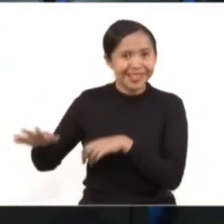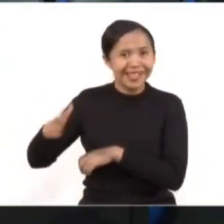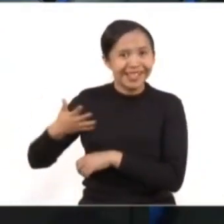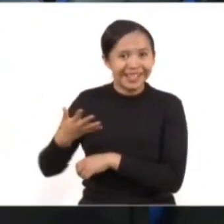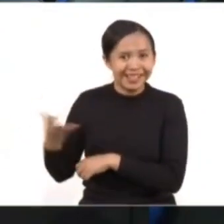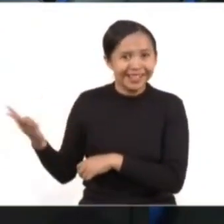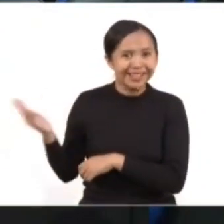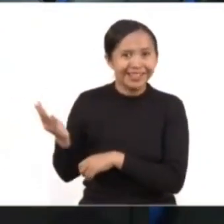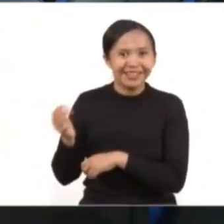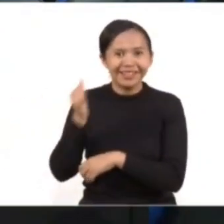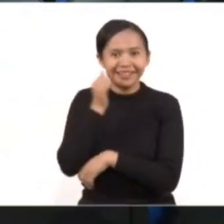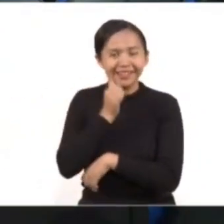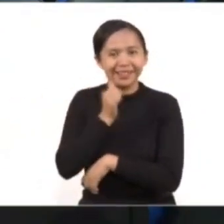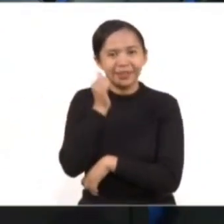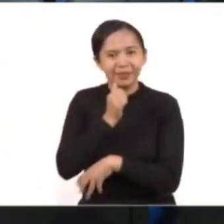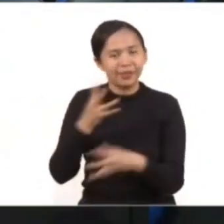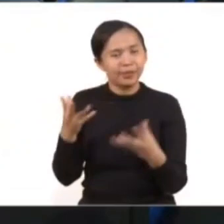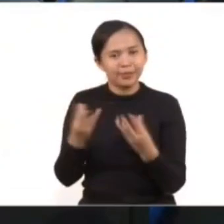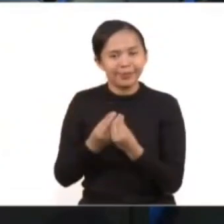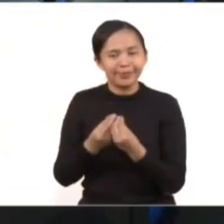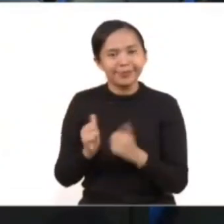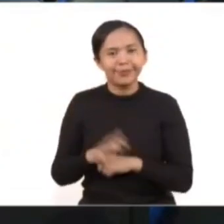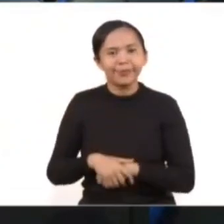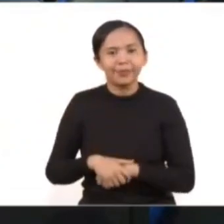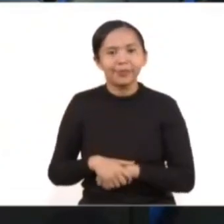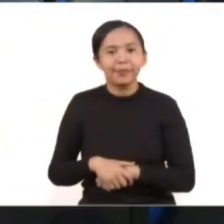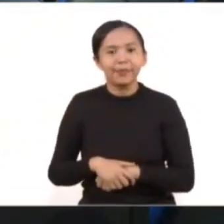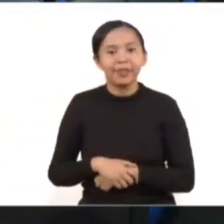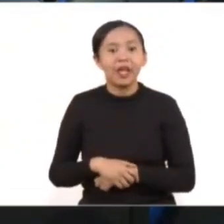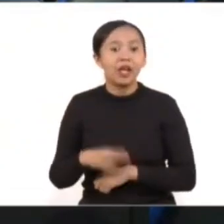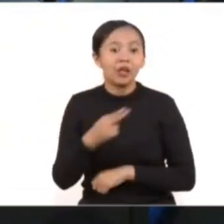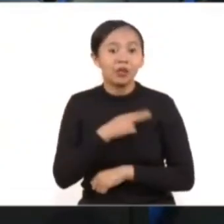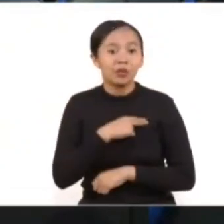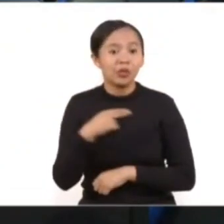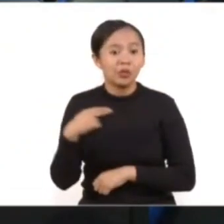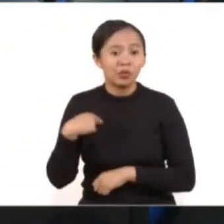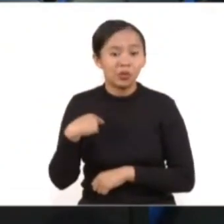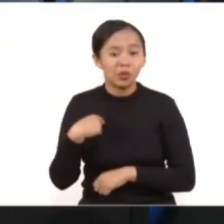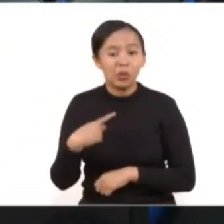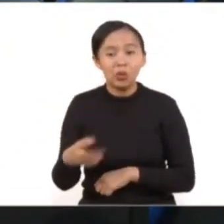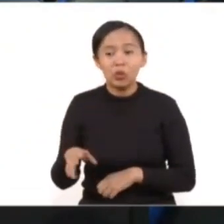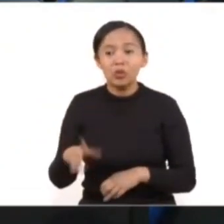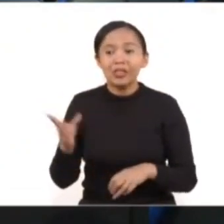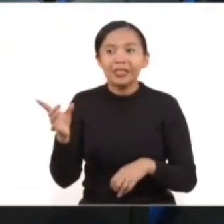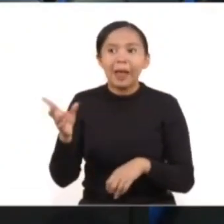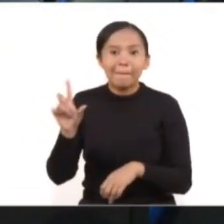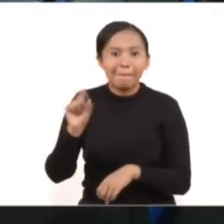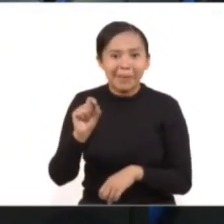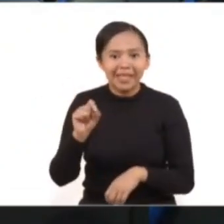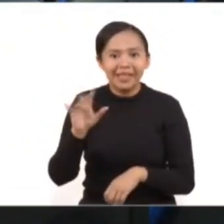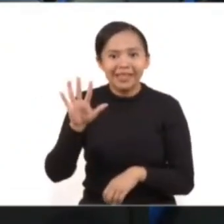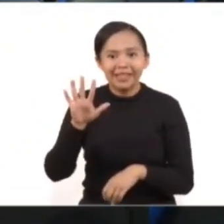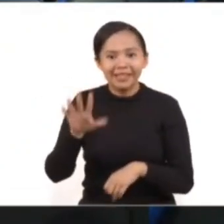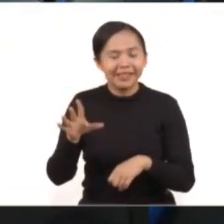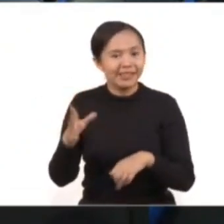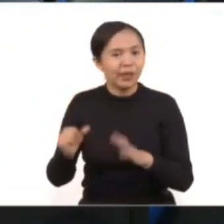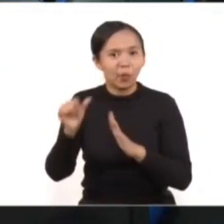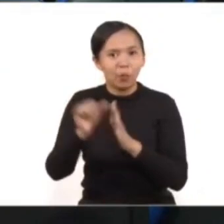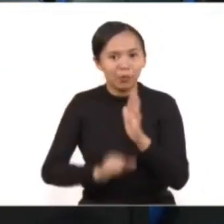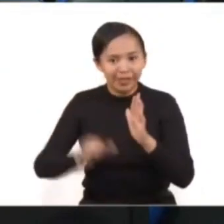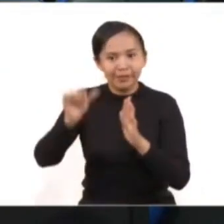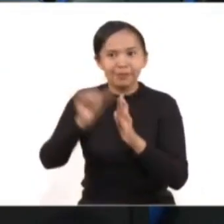que siempre estamos. Nos vemos los 25, pero nos vemos todos los días y a veces nos hablamos dos, tres veces